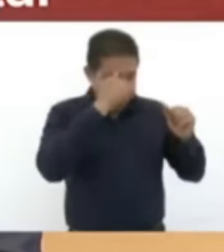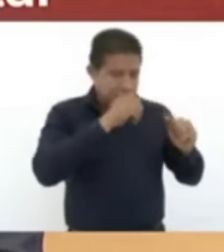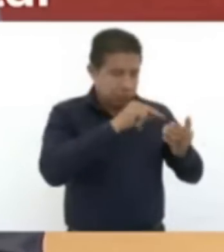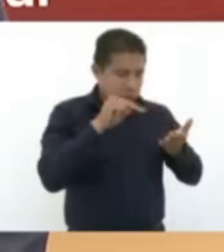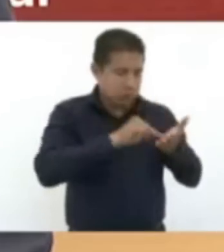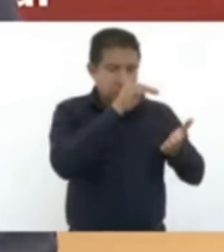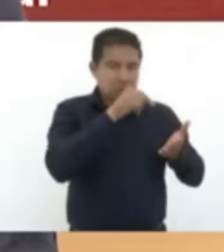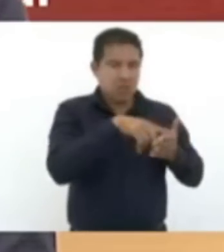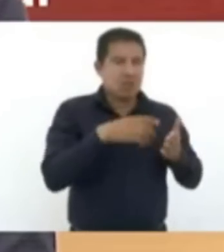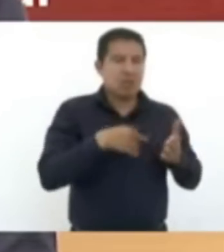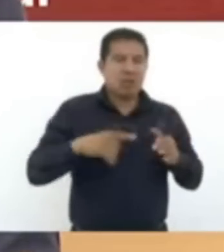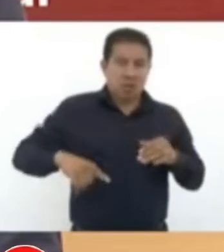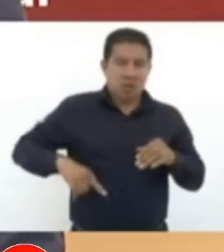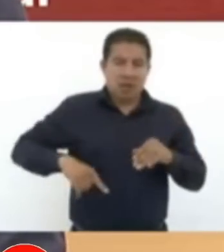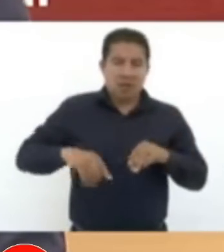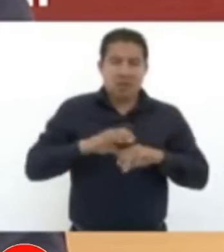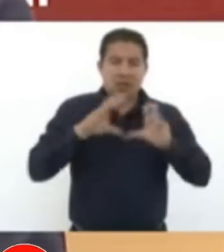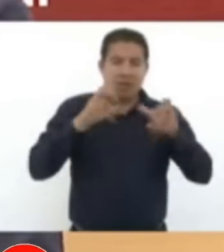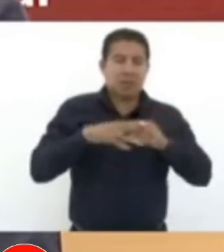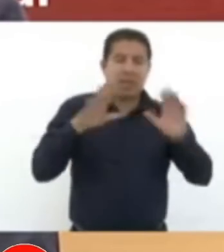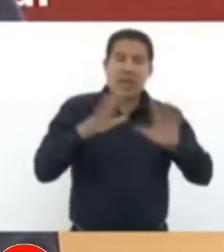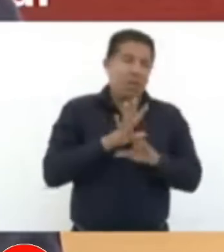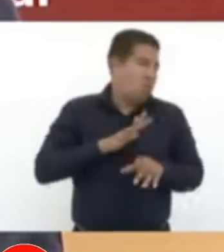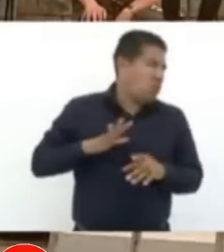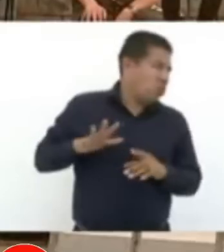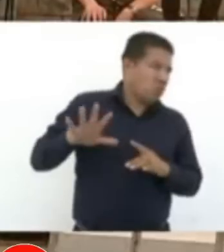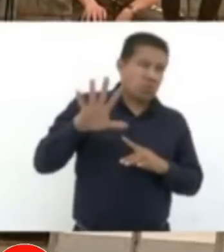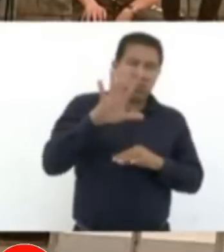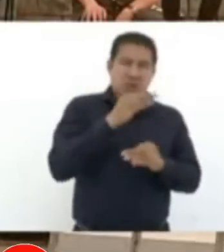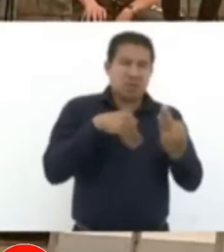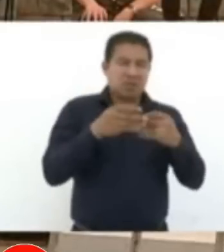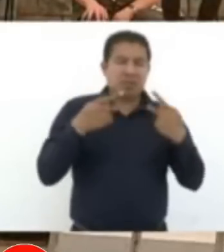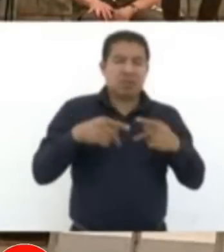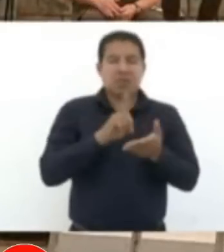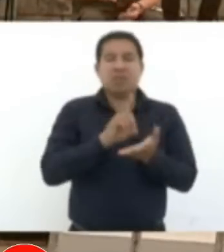de Chiapas de que sea universal, es decir, a todos los discapacitados.